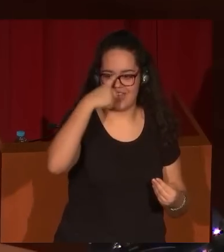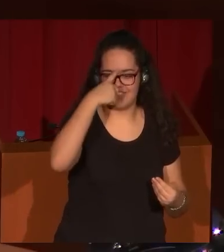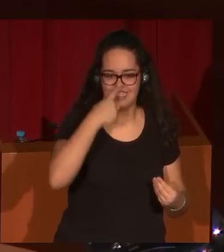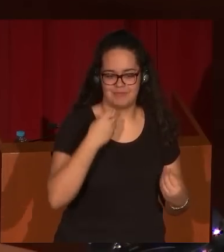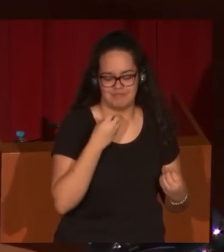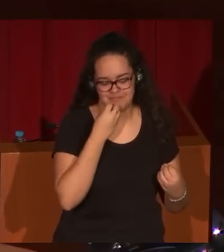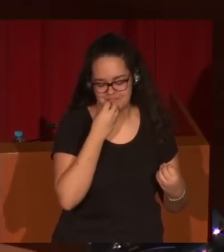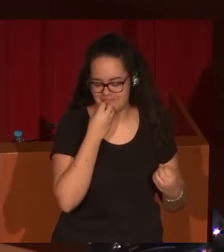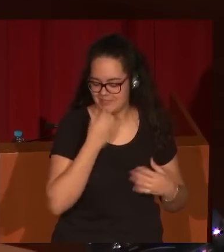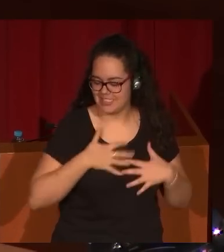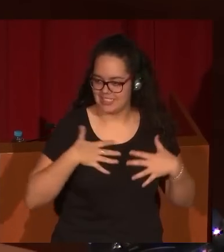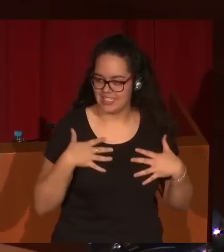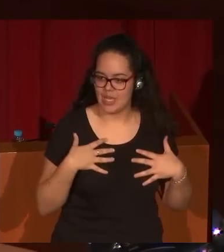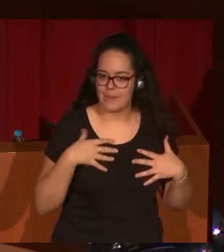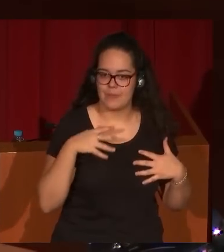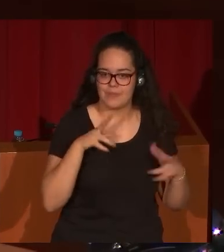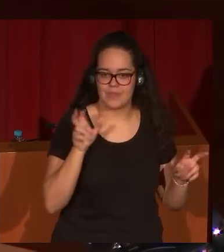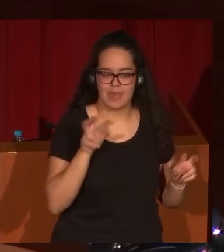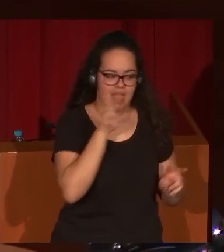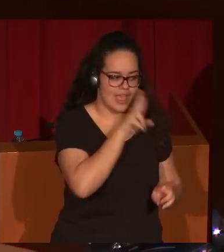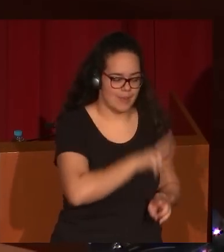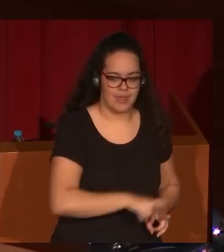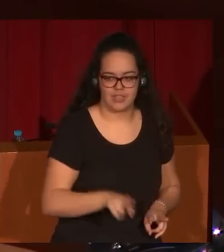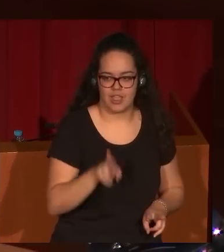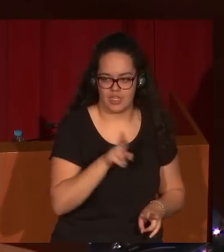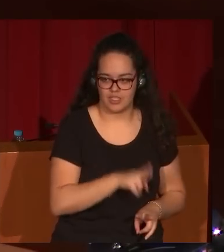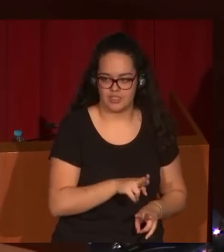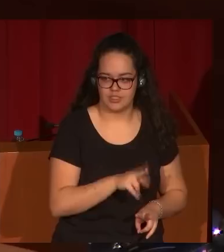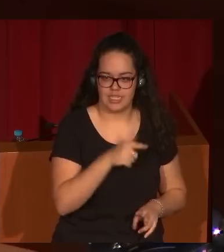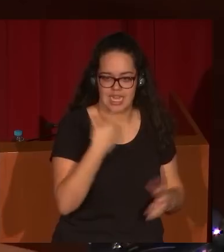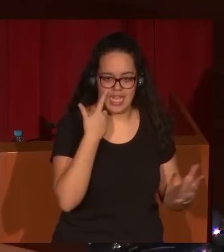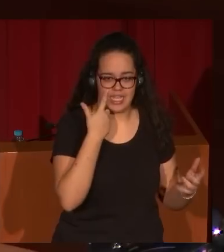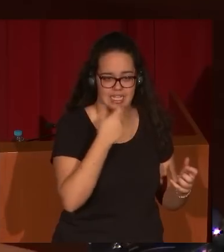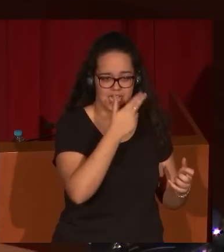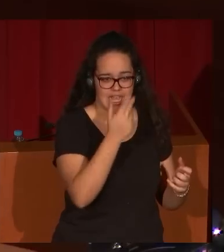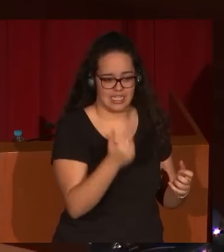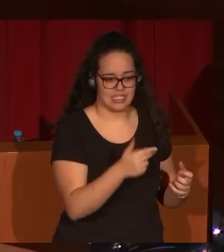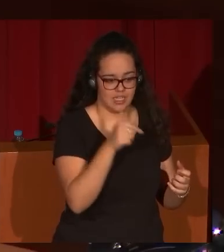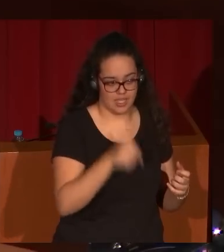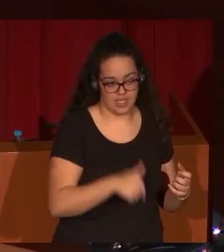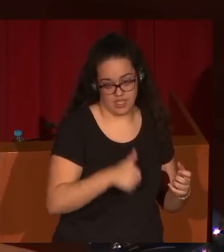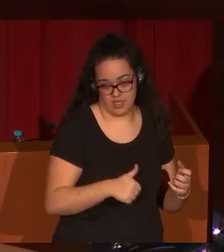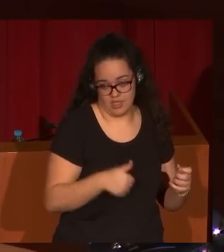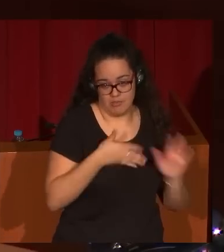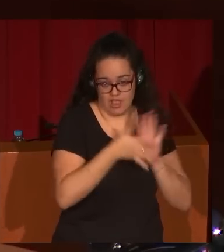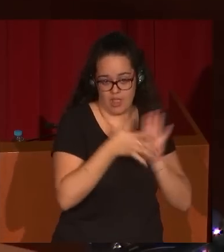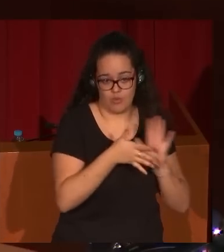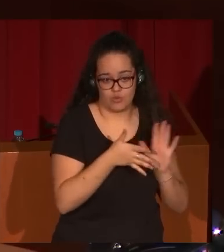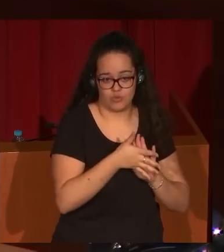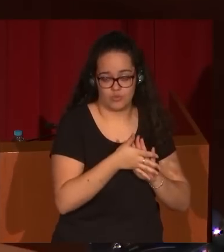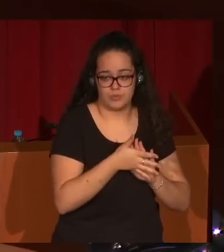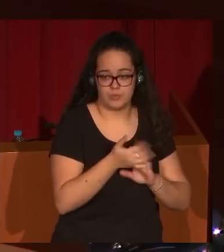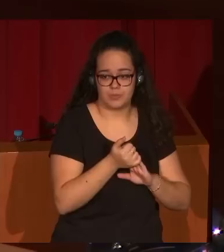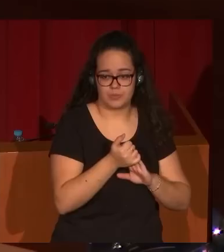para repasar al artista que nos convoca hoy aquí, para repasar